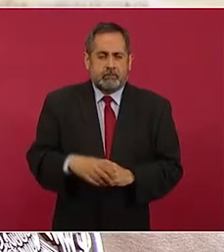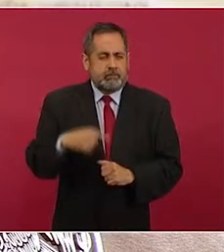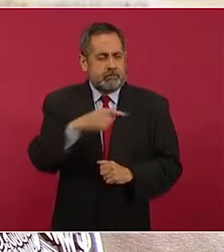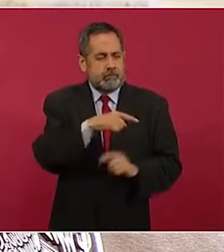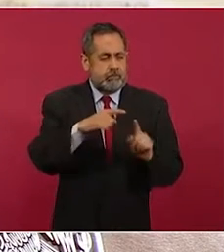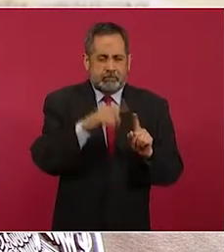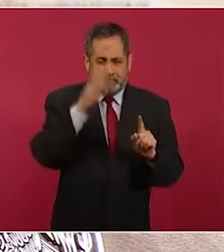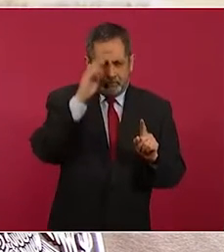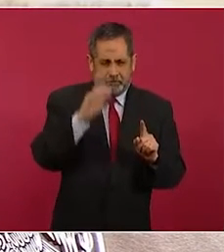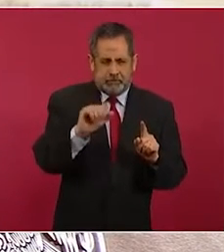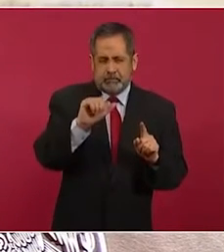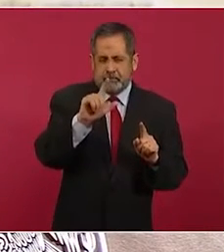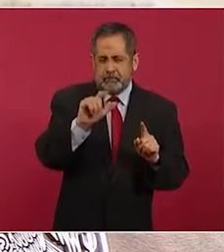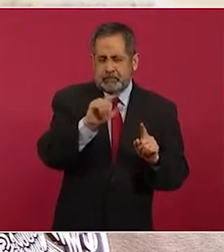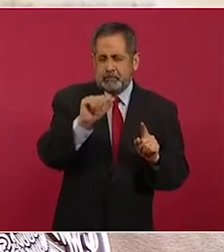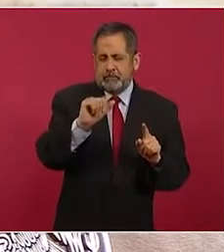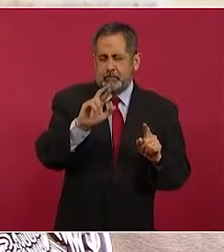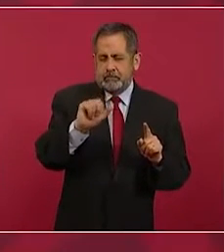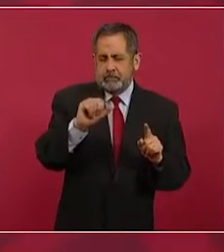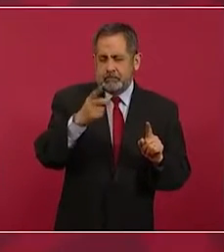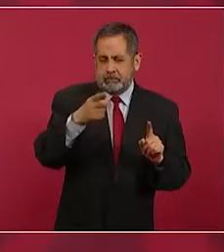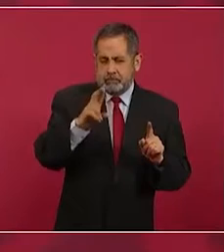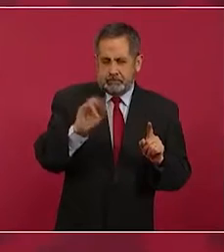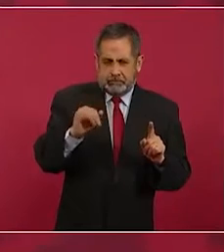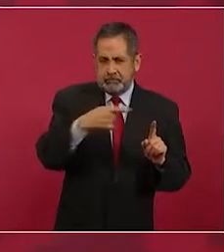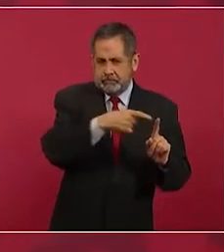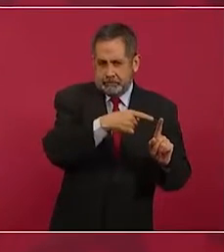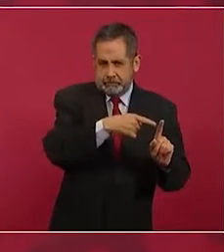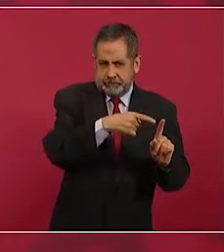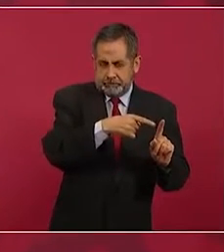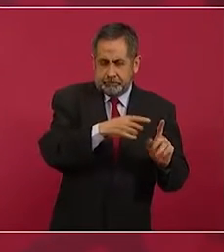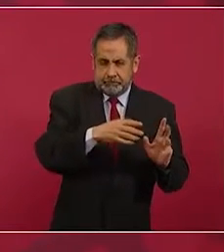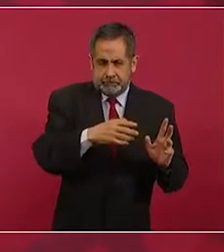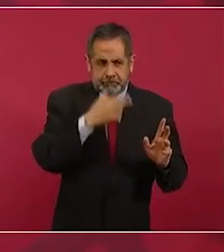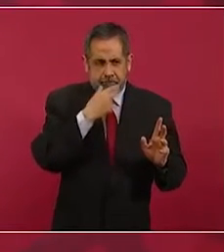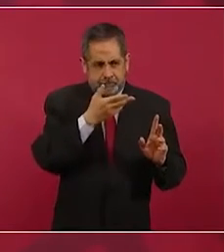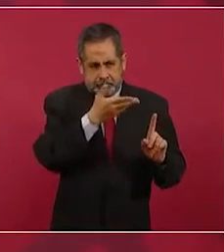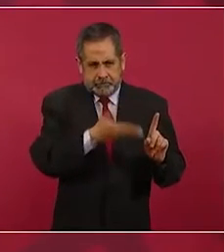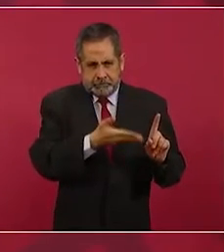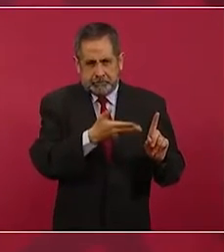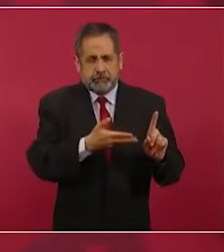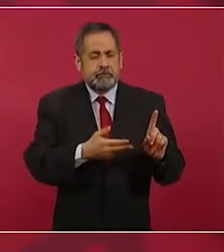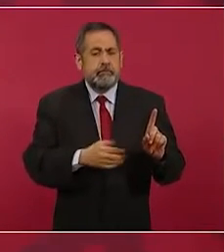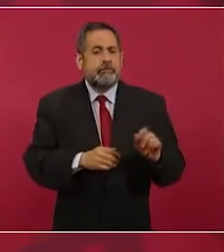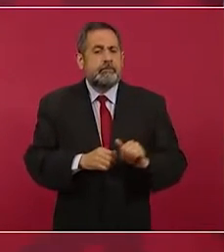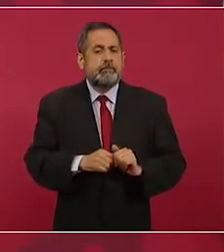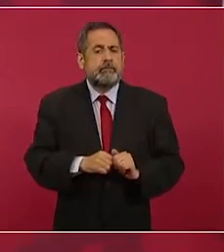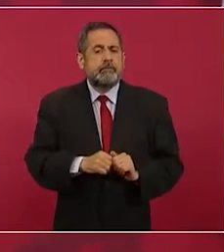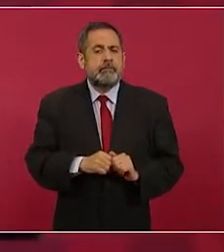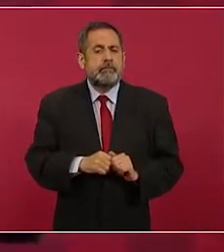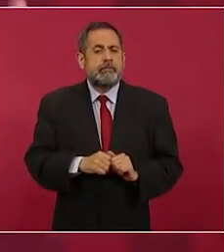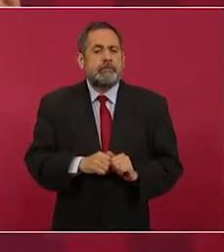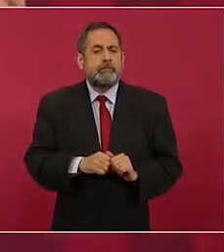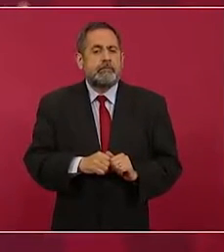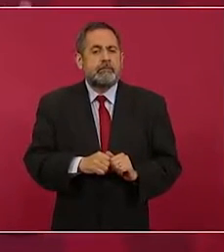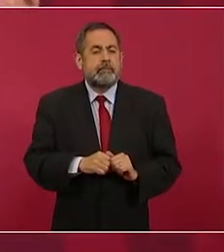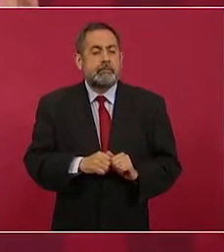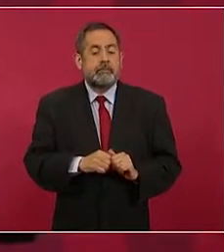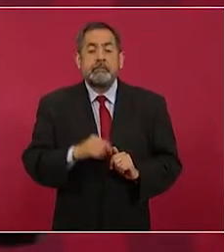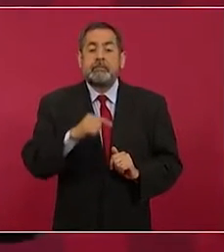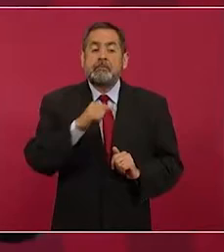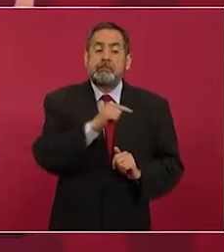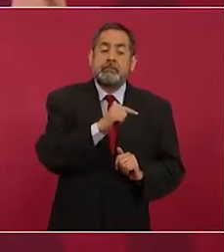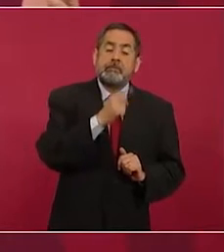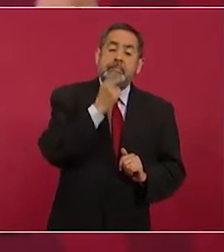Alarraqui llegó a decir